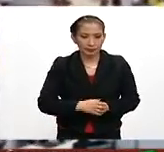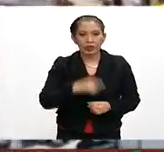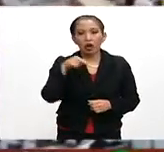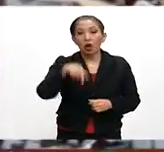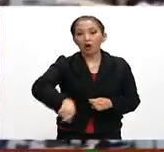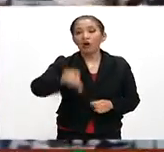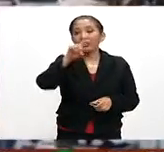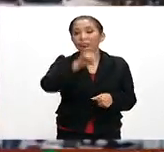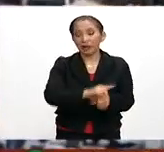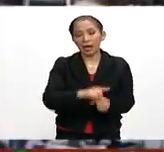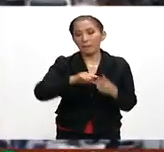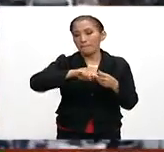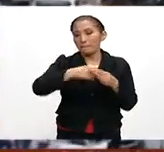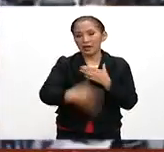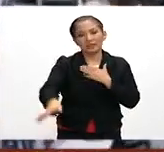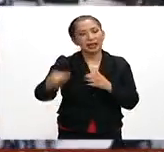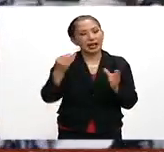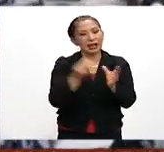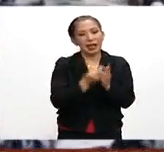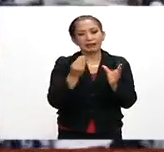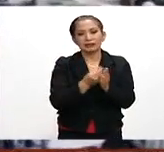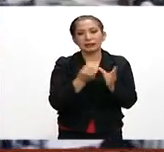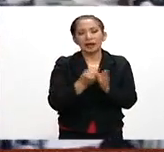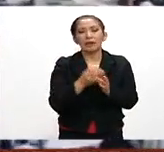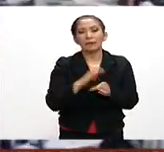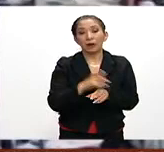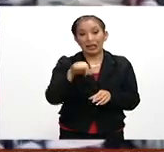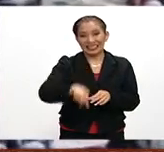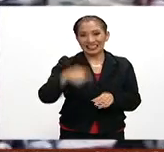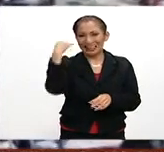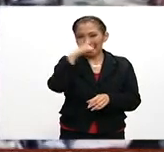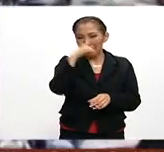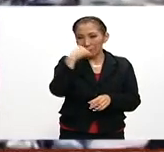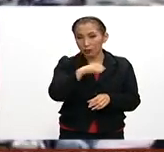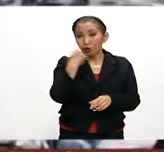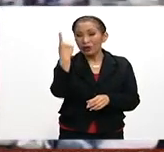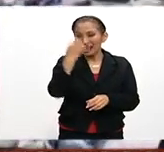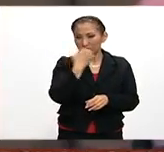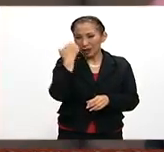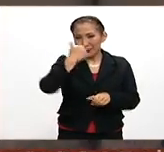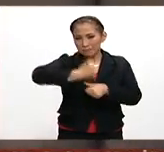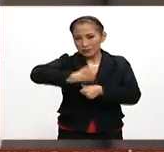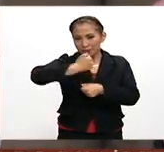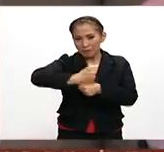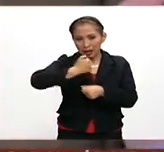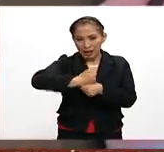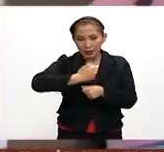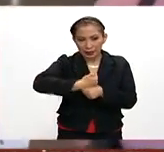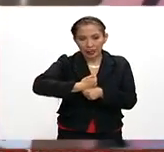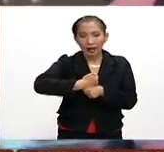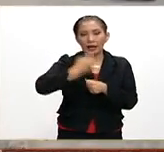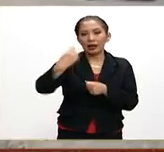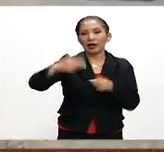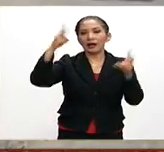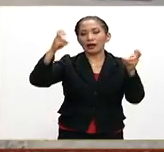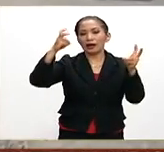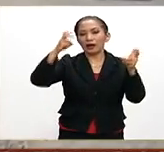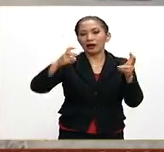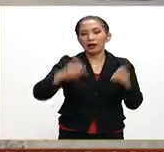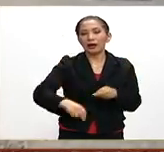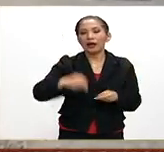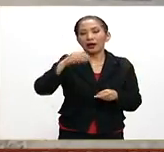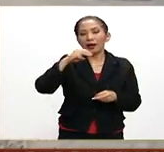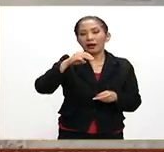este día va arrancar el inicio del ciclo escolar precisamente aquí en Acapulco, en una escuela primaria que se llama Luis Donaldo